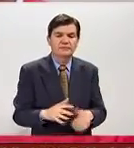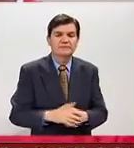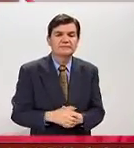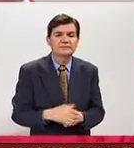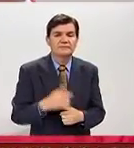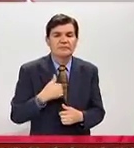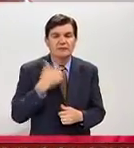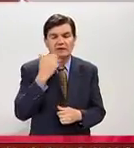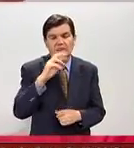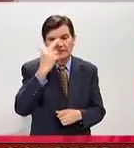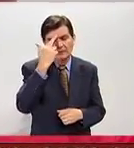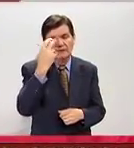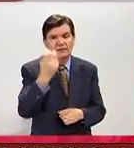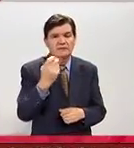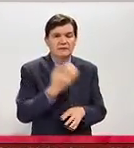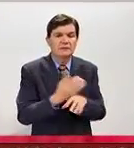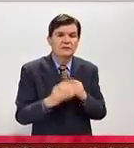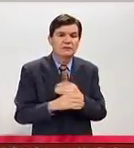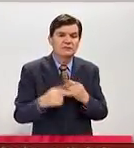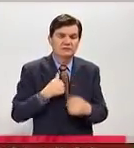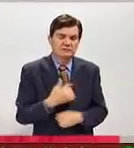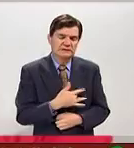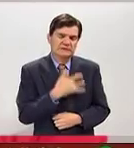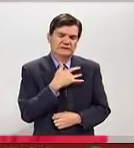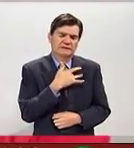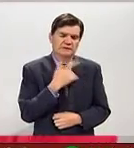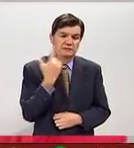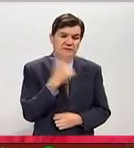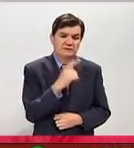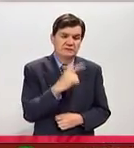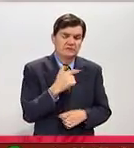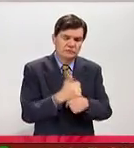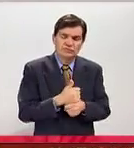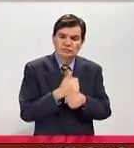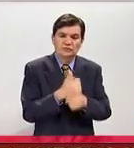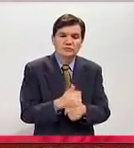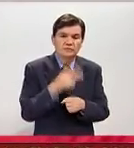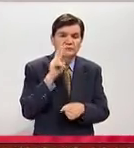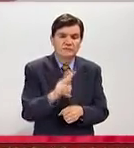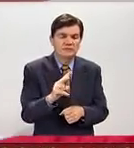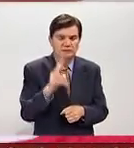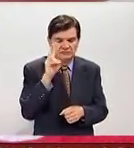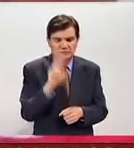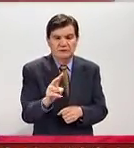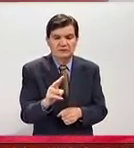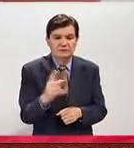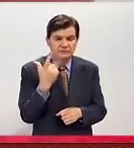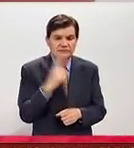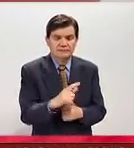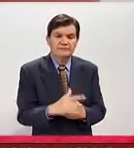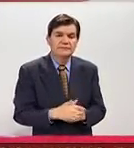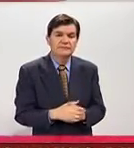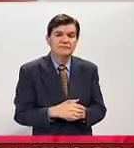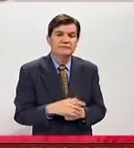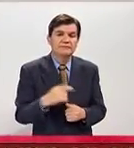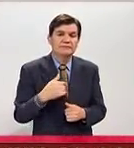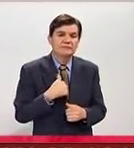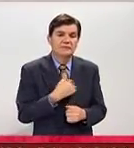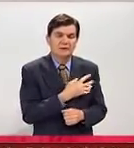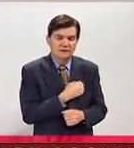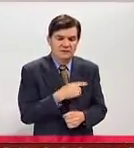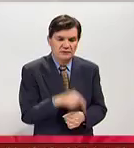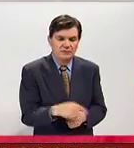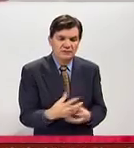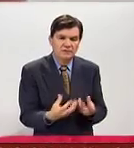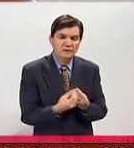no quisiera recordarla, me causa sentimiento. Porque he vivido demasiado. Estaba mi hija que